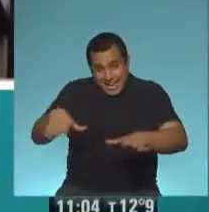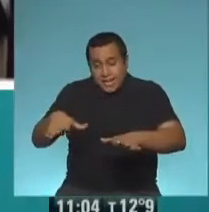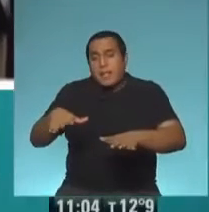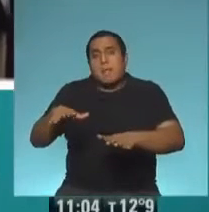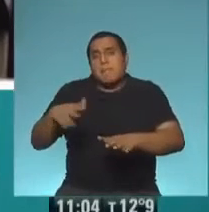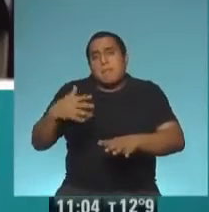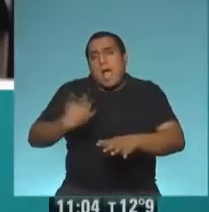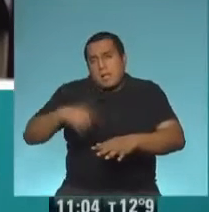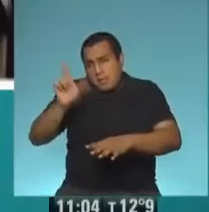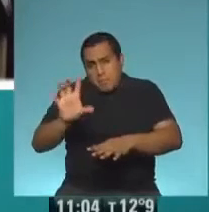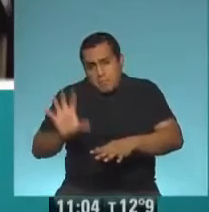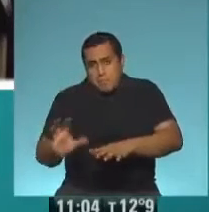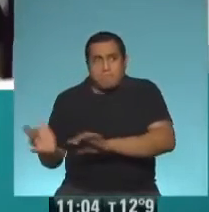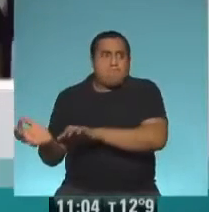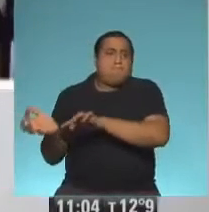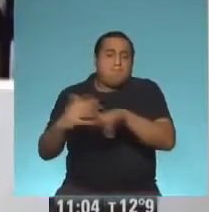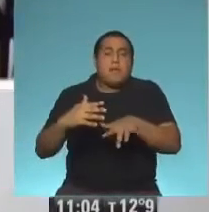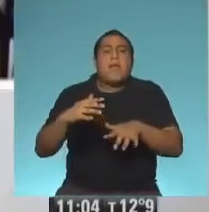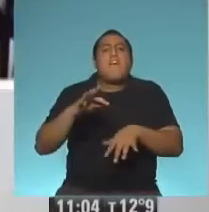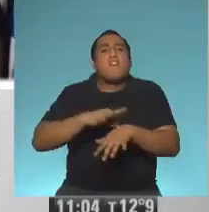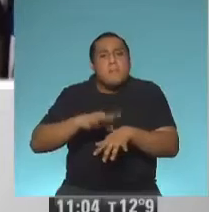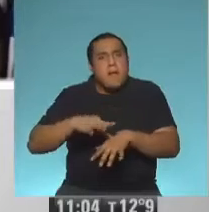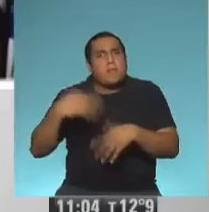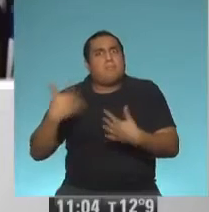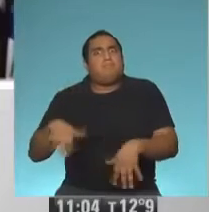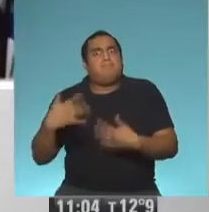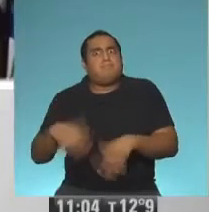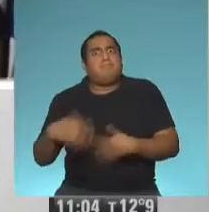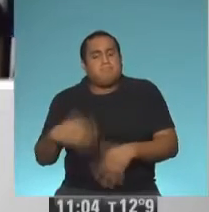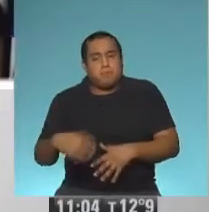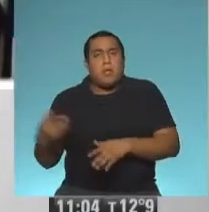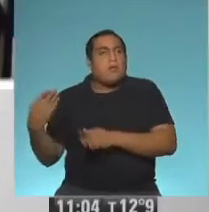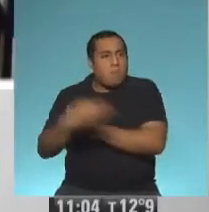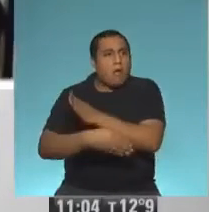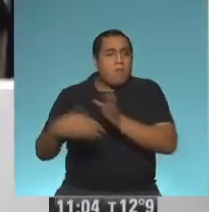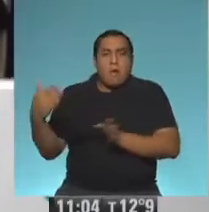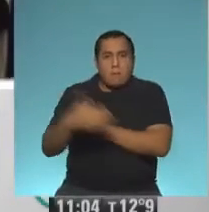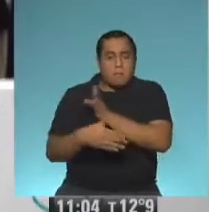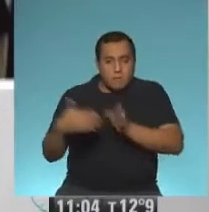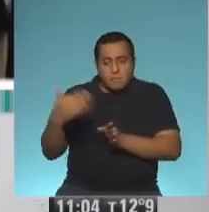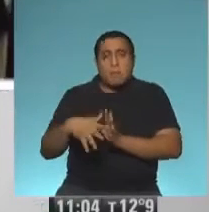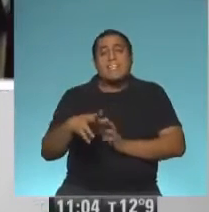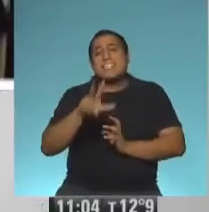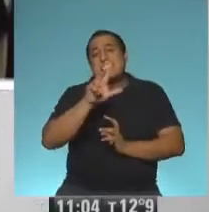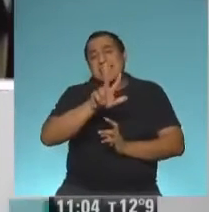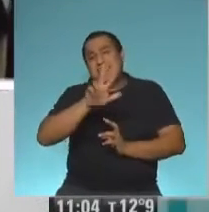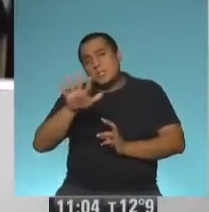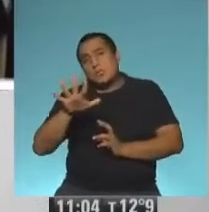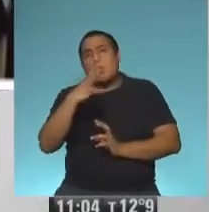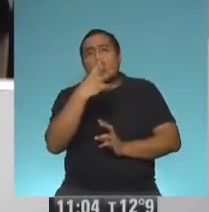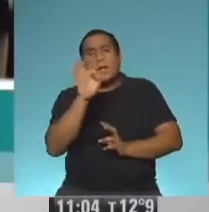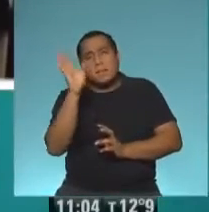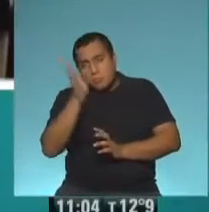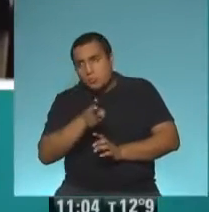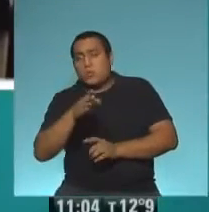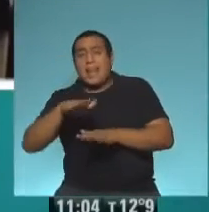todo el país, con patologías complejas, que sigue atendiendo el 35-40% de los